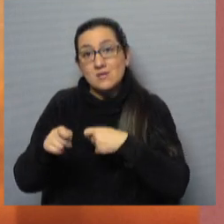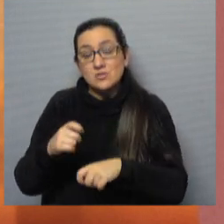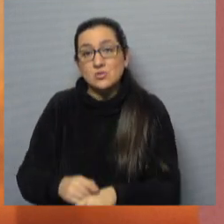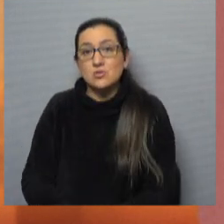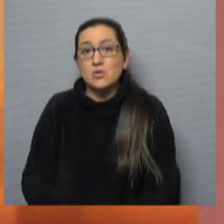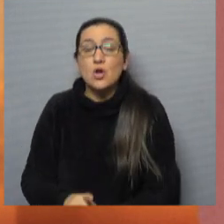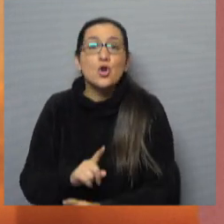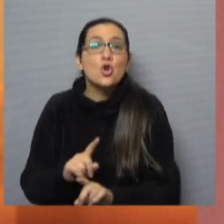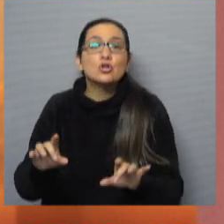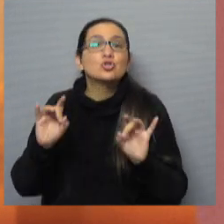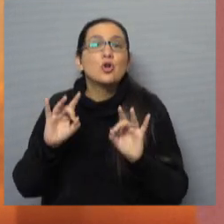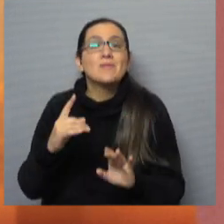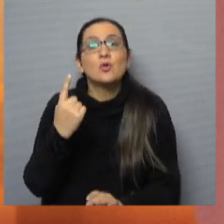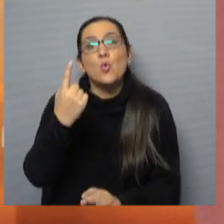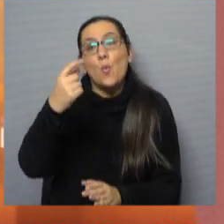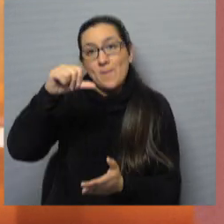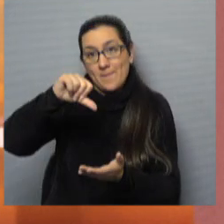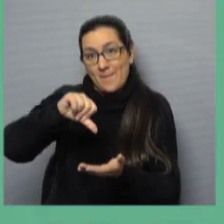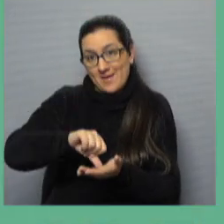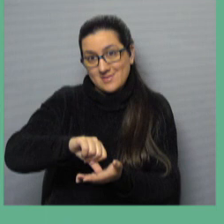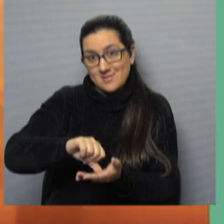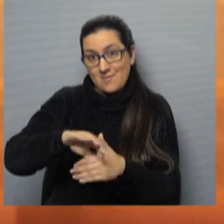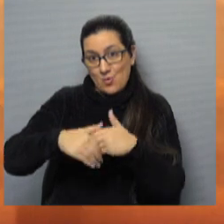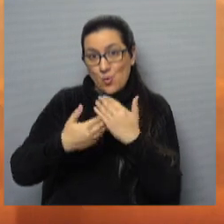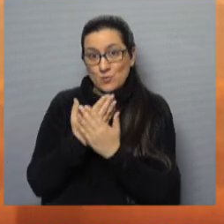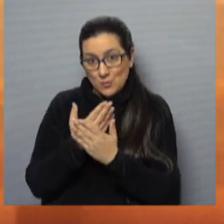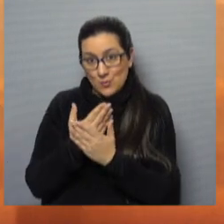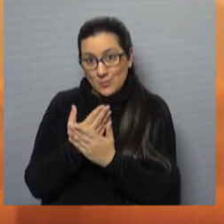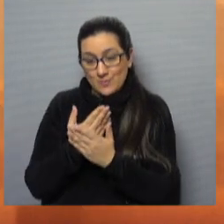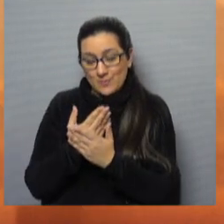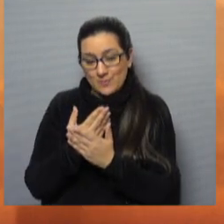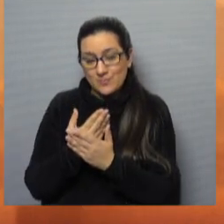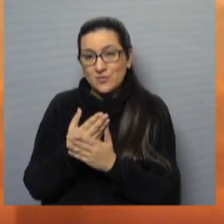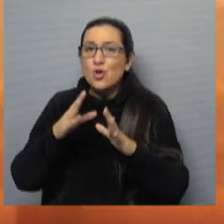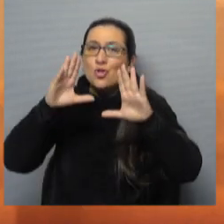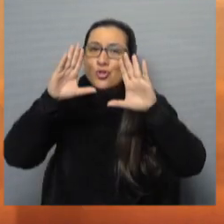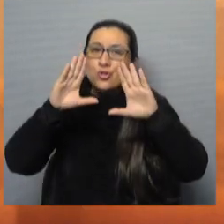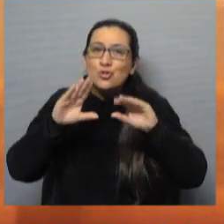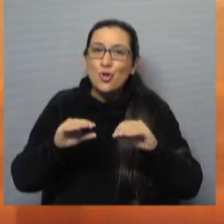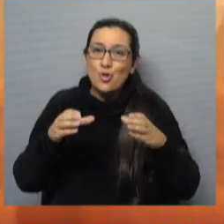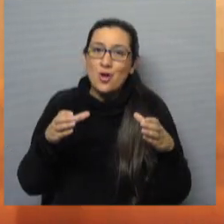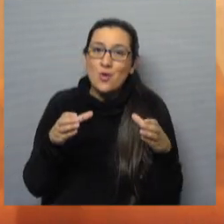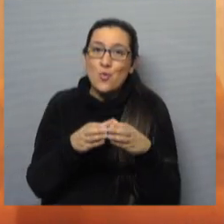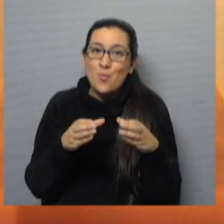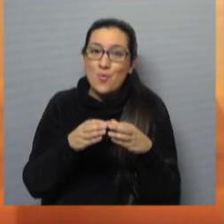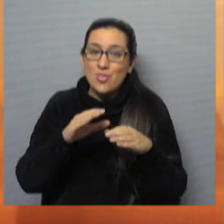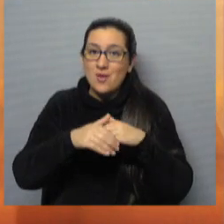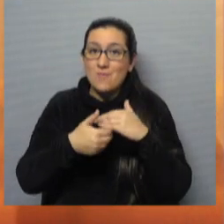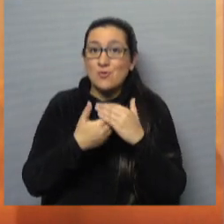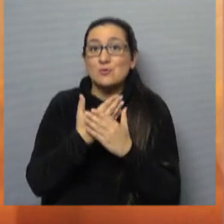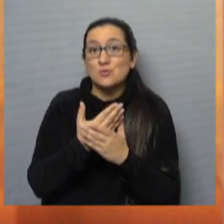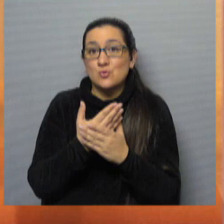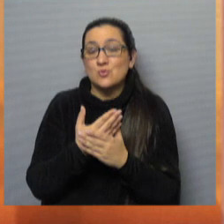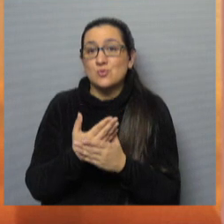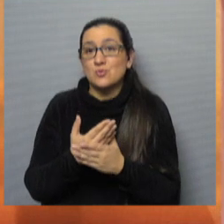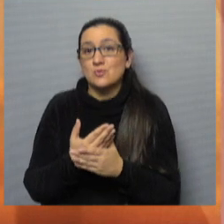entre uno de los países del MERCOSUR y China, sino entre todo el espacio que intentó